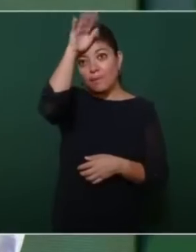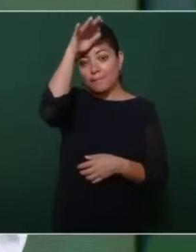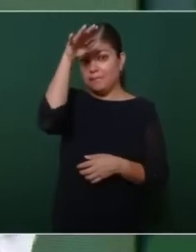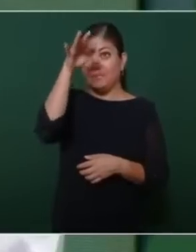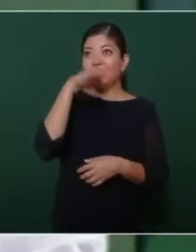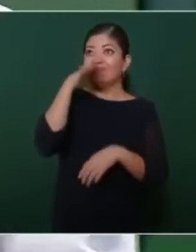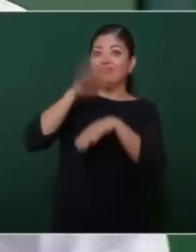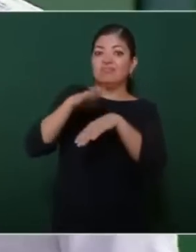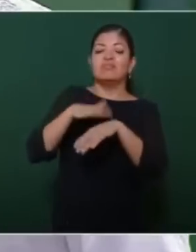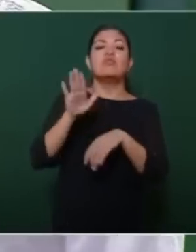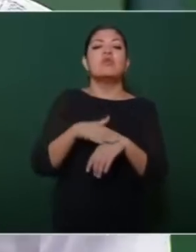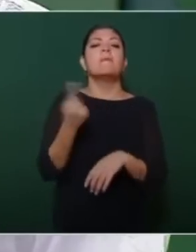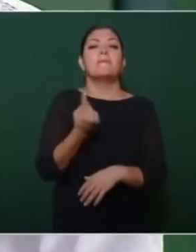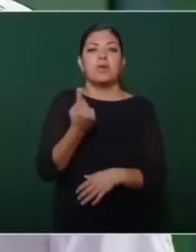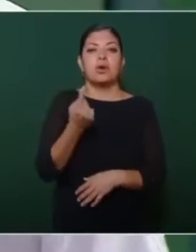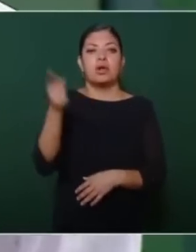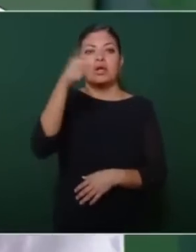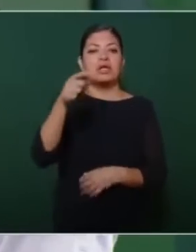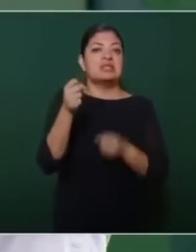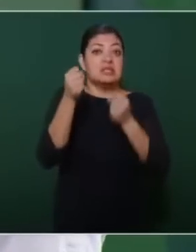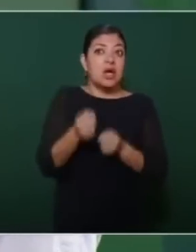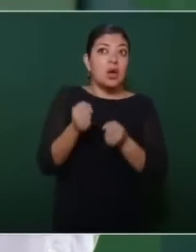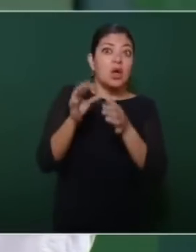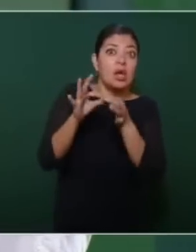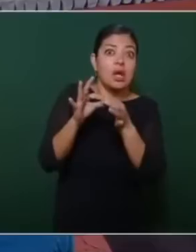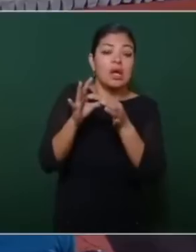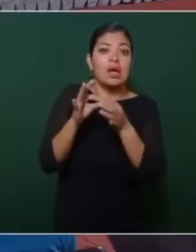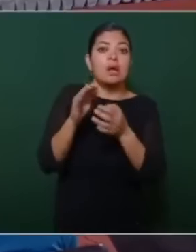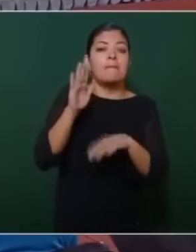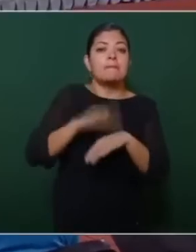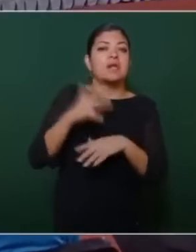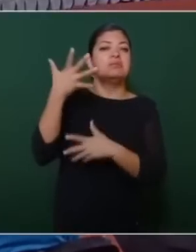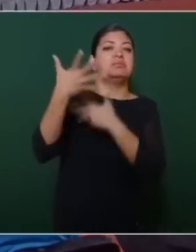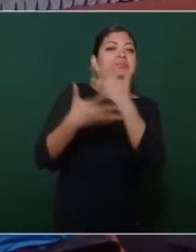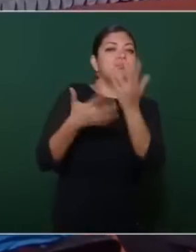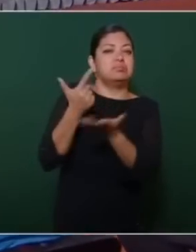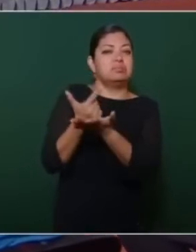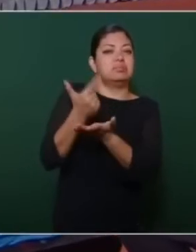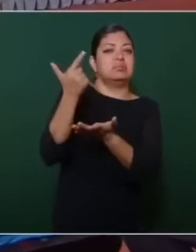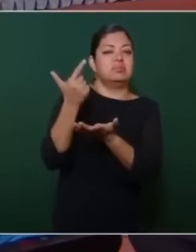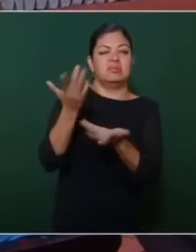consideraban de que se iba a agravar la situación. Al final